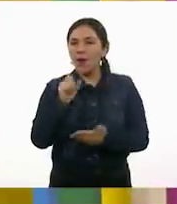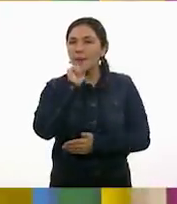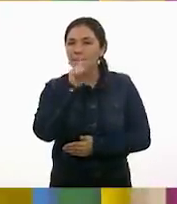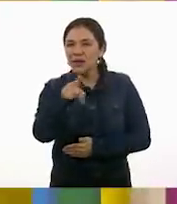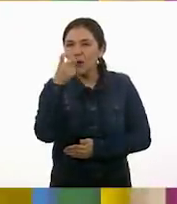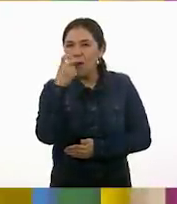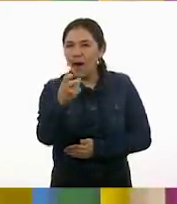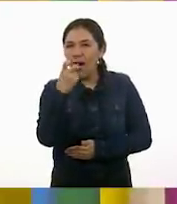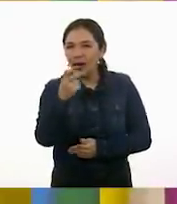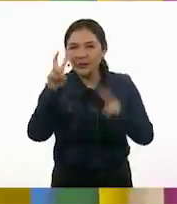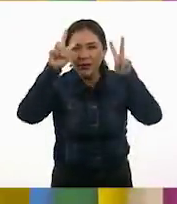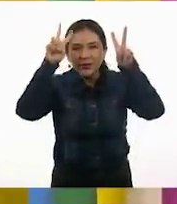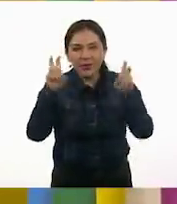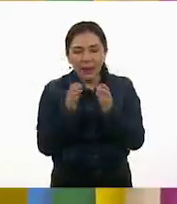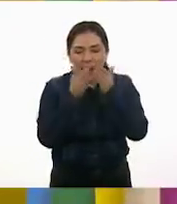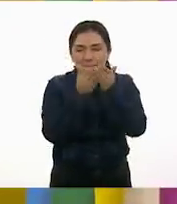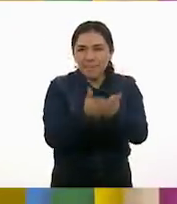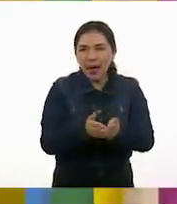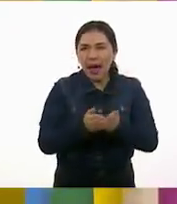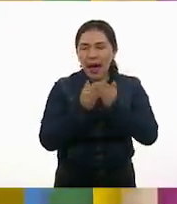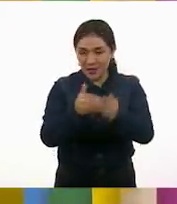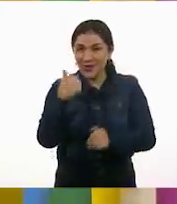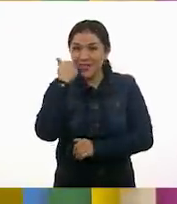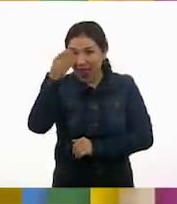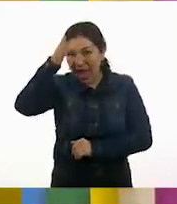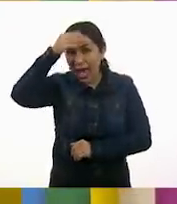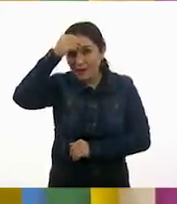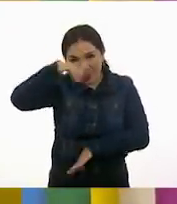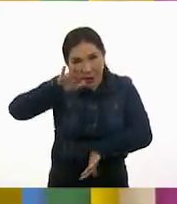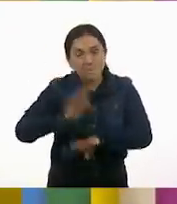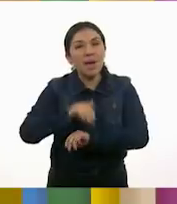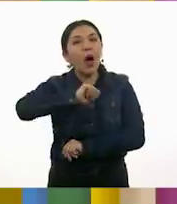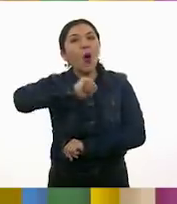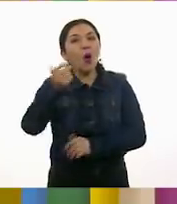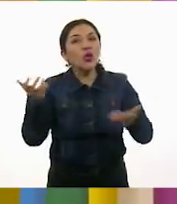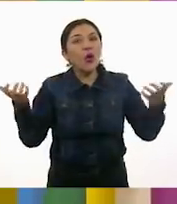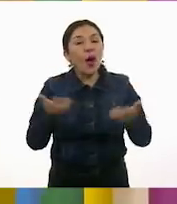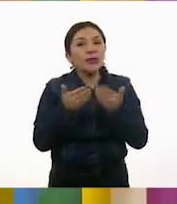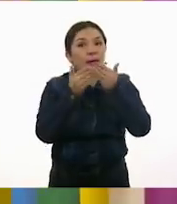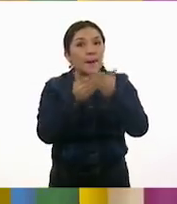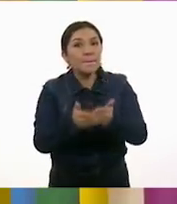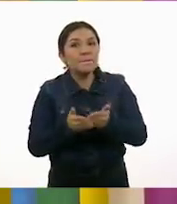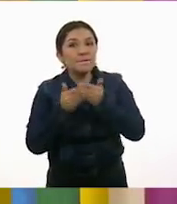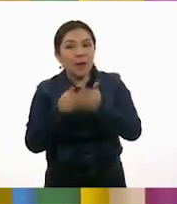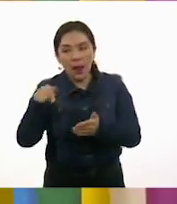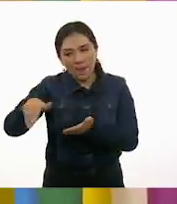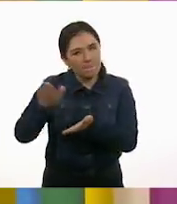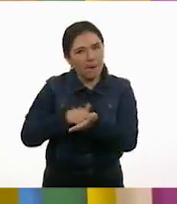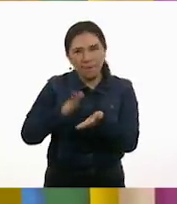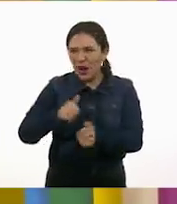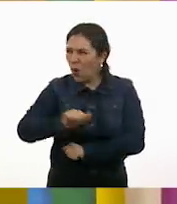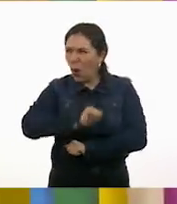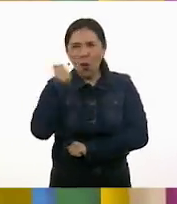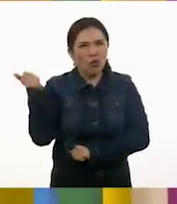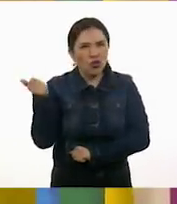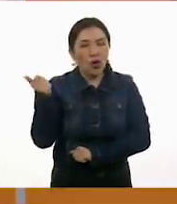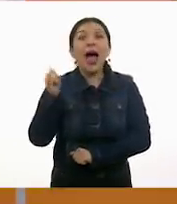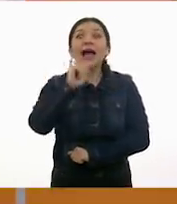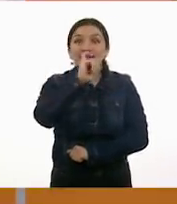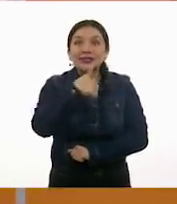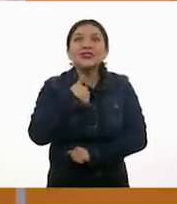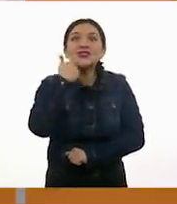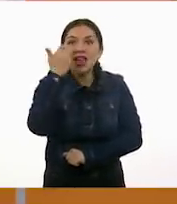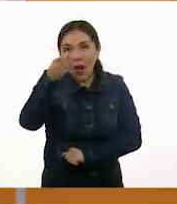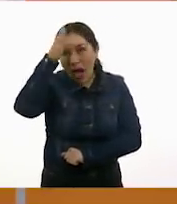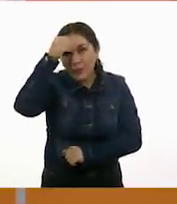barquitos, ¿te gustaría aprender a hacer otros barquitos que no tienen que ver con papel? Sí, siempre es muy útil